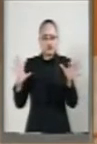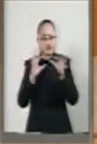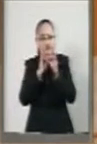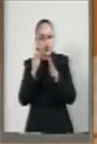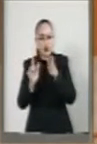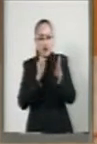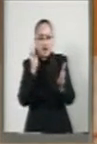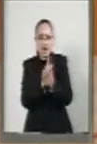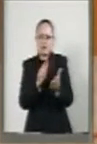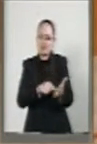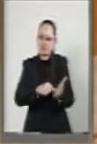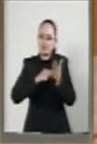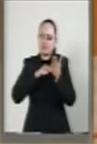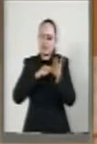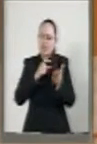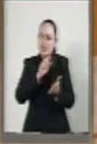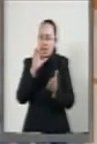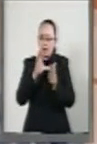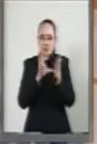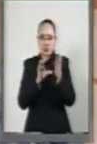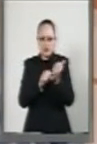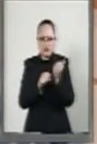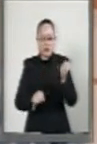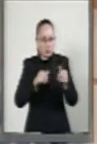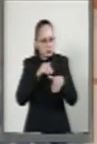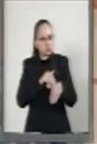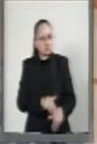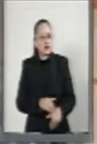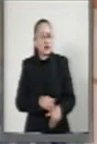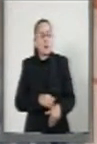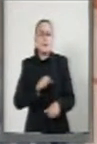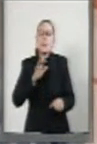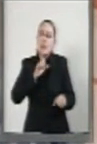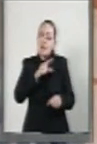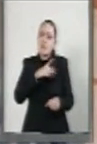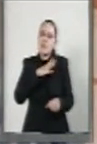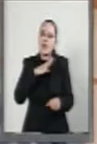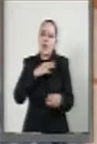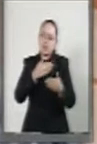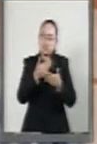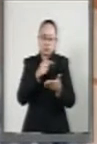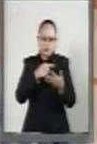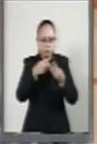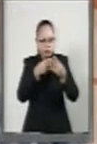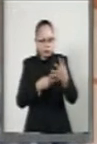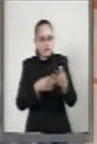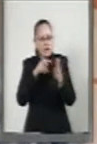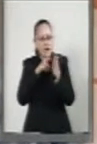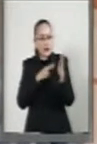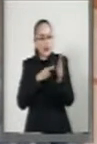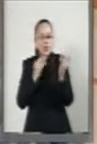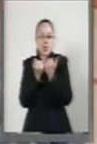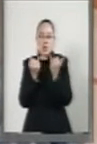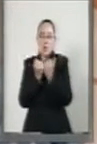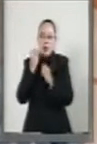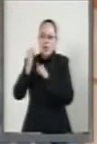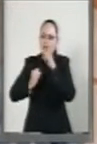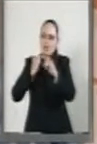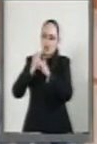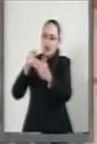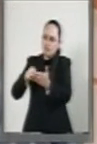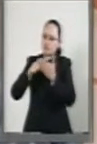que marca nuestra legislación actual y con base a principios que las convocatorias públicas internacionales marcan.